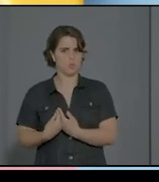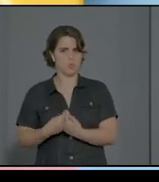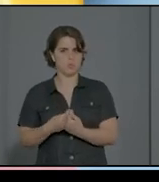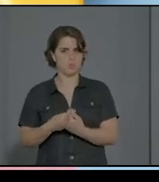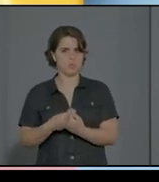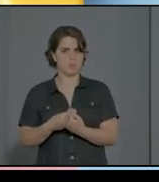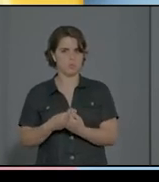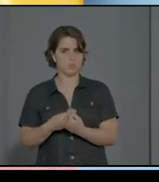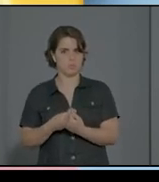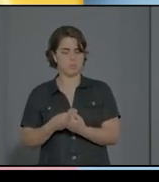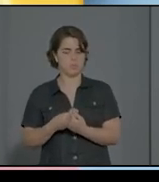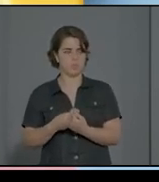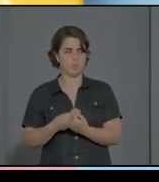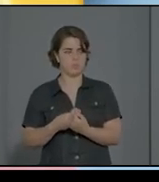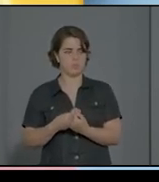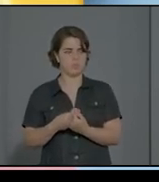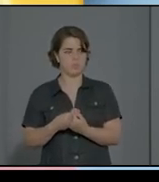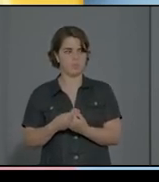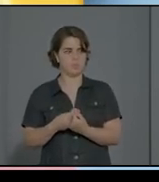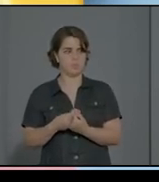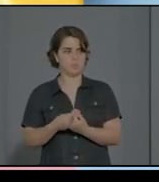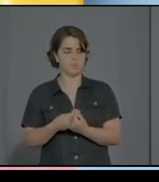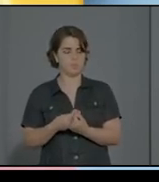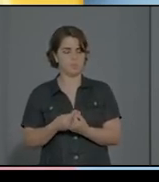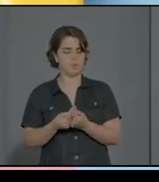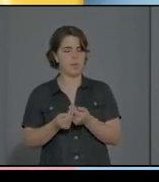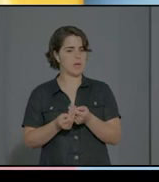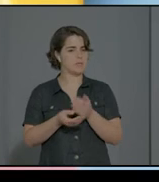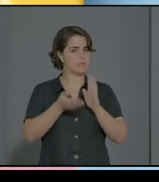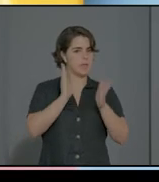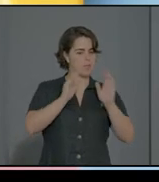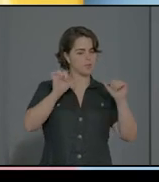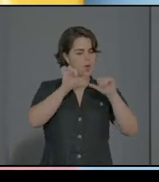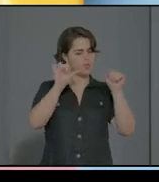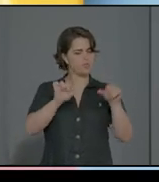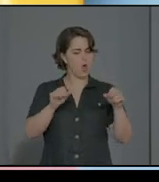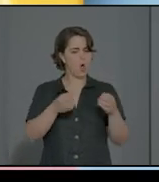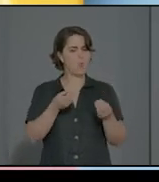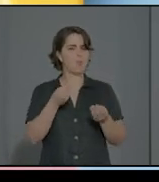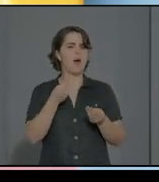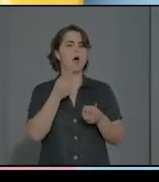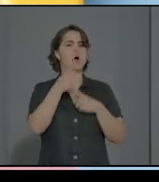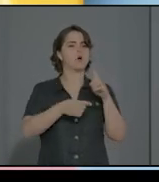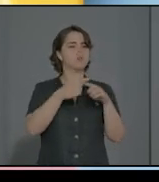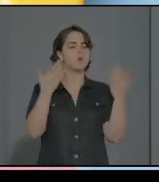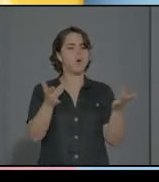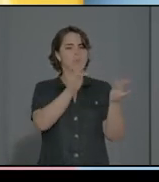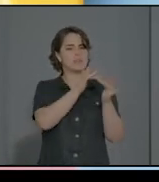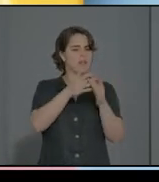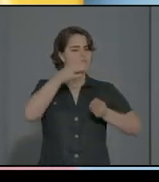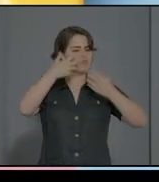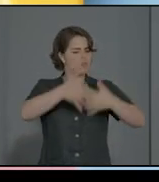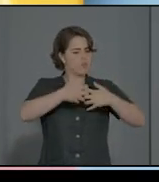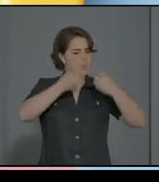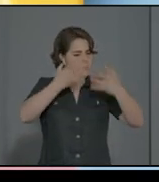El terapeuta ha actuado de tal manera que funcionara la interacción, de tal manera que el progenitor saliera de